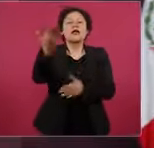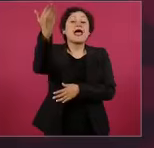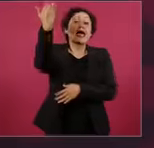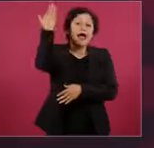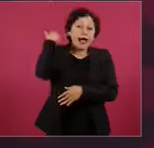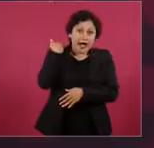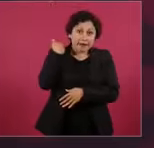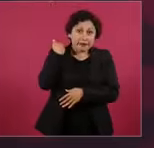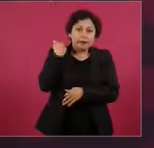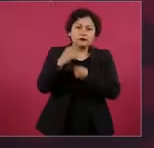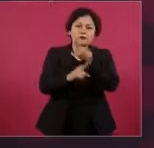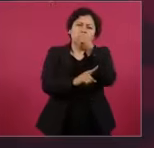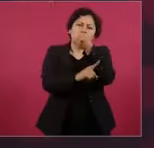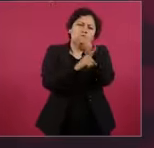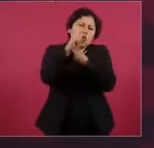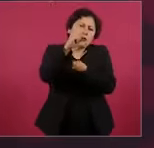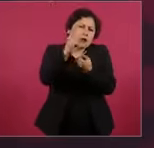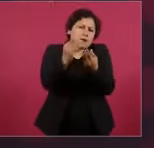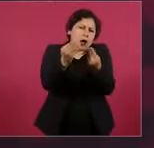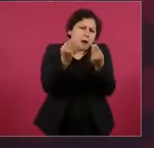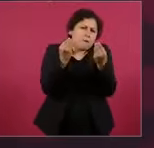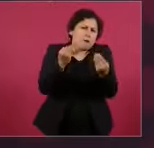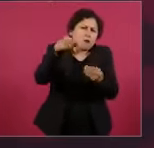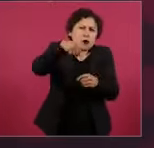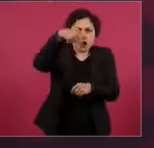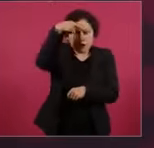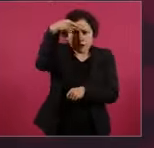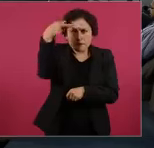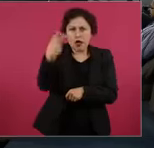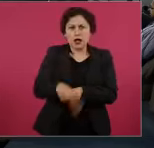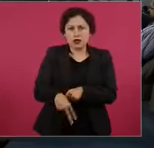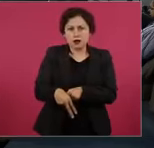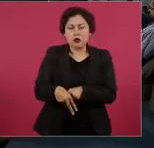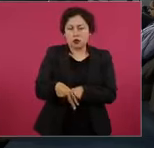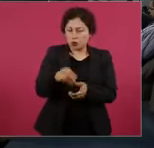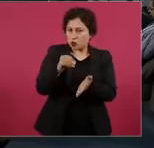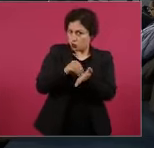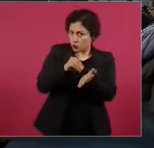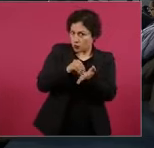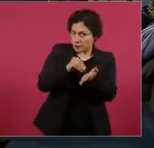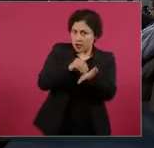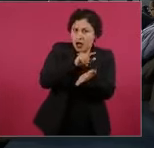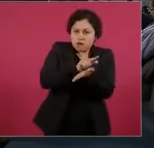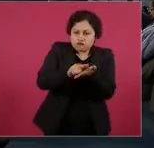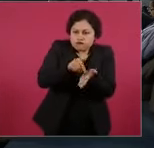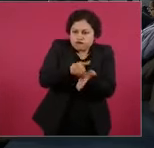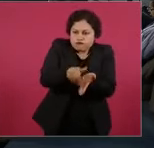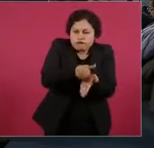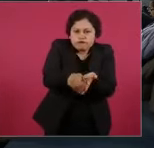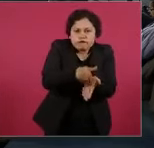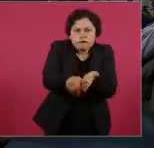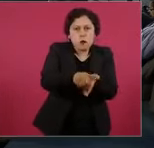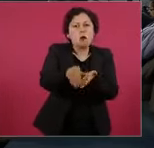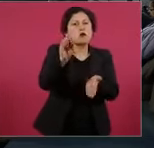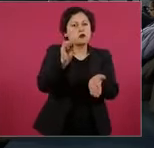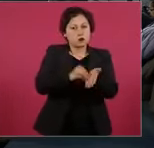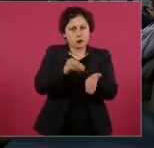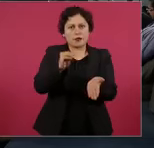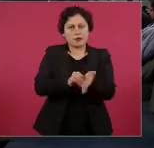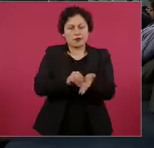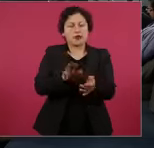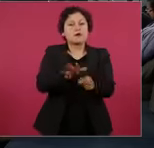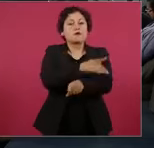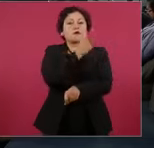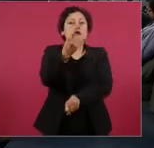no hemos terminado de limpiar al país de corrupción, el principal problema de México,